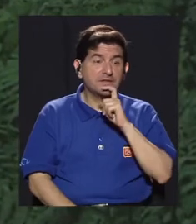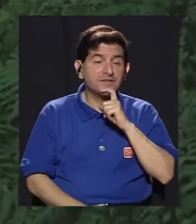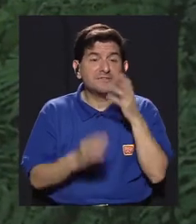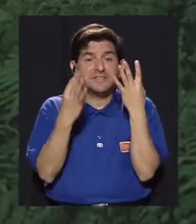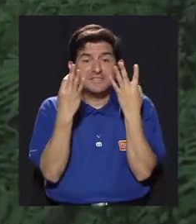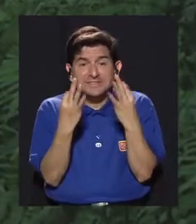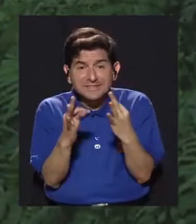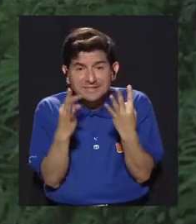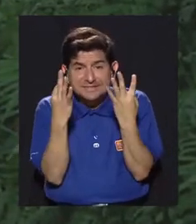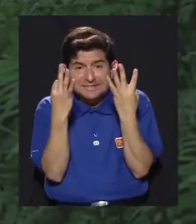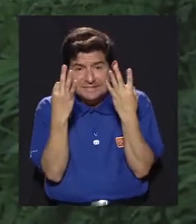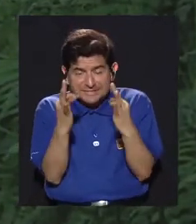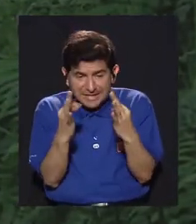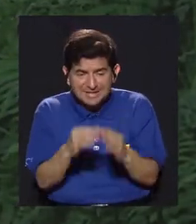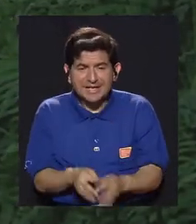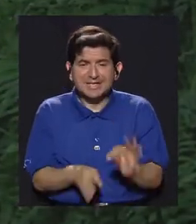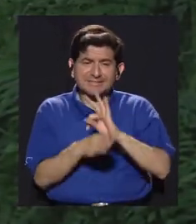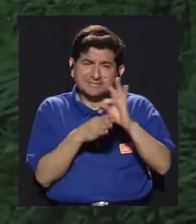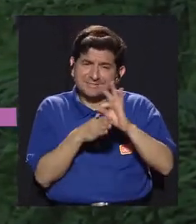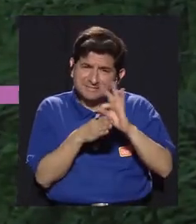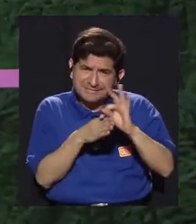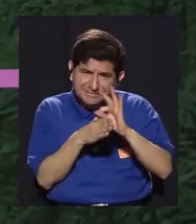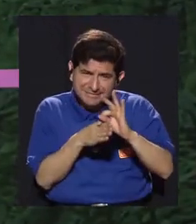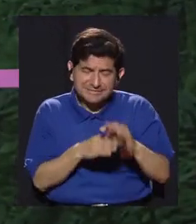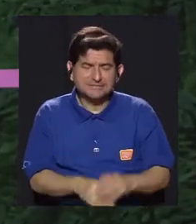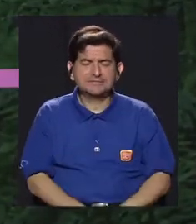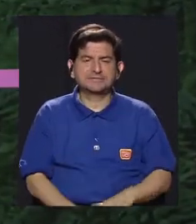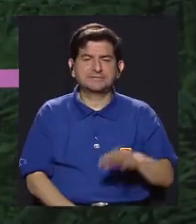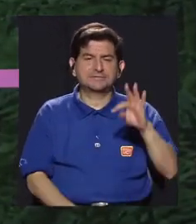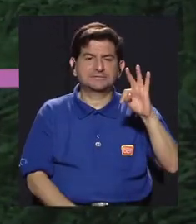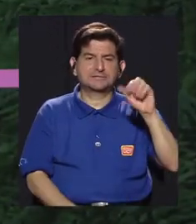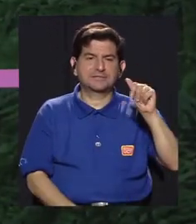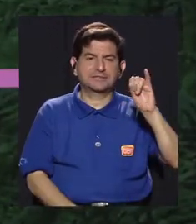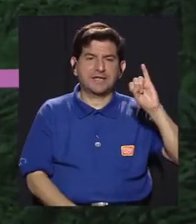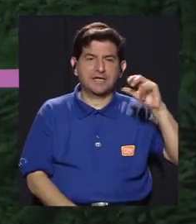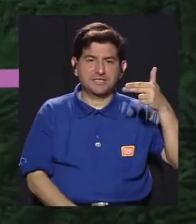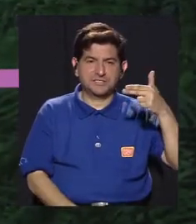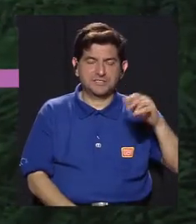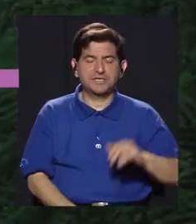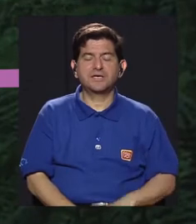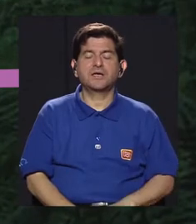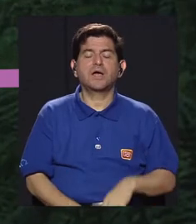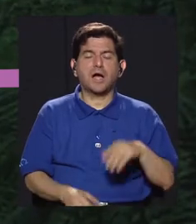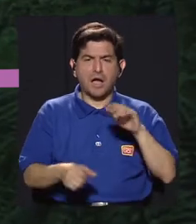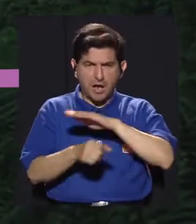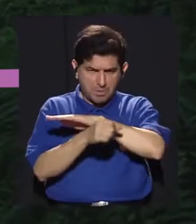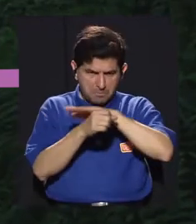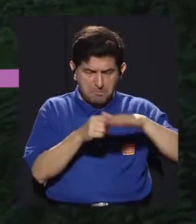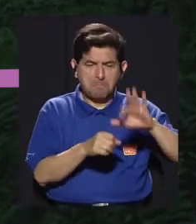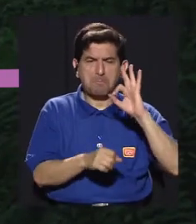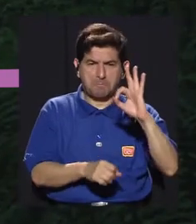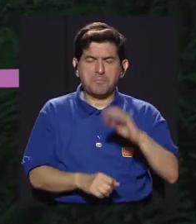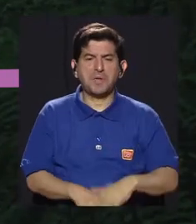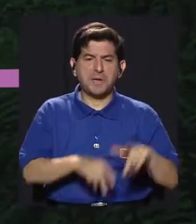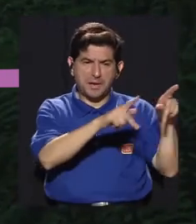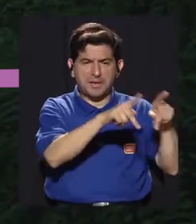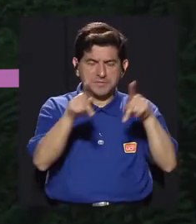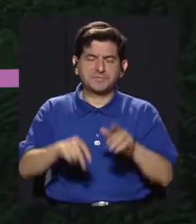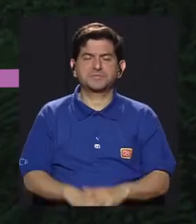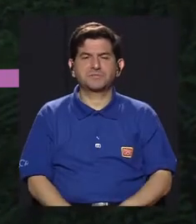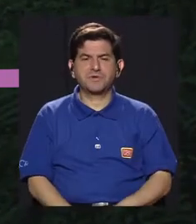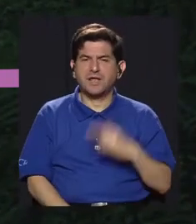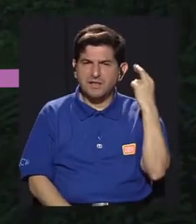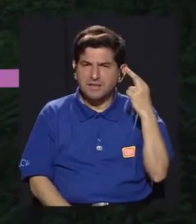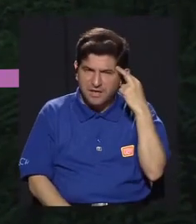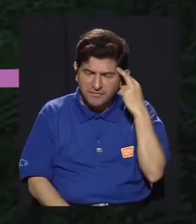difícil de irle dando pues su tratamiento. El Tai Chi se ha mostrado ser un complemento muy agradable para